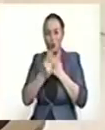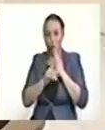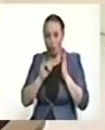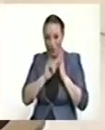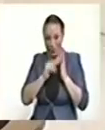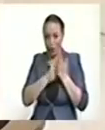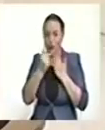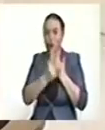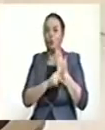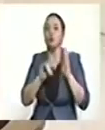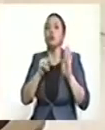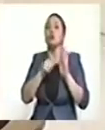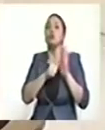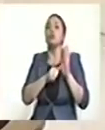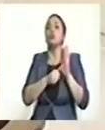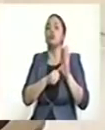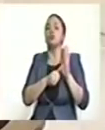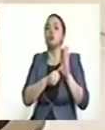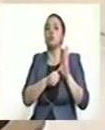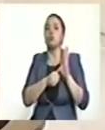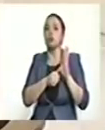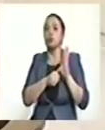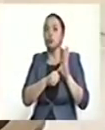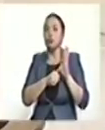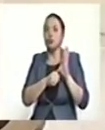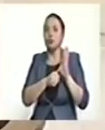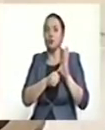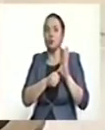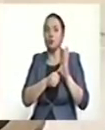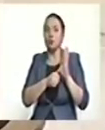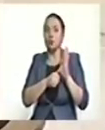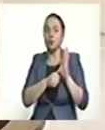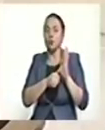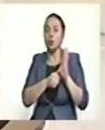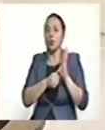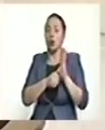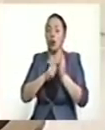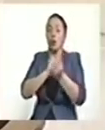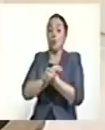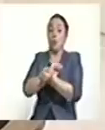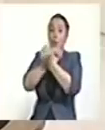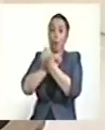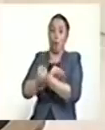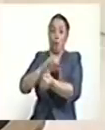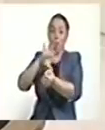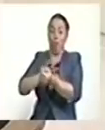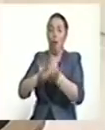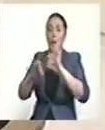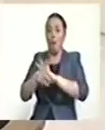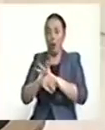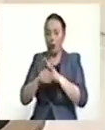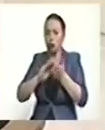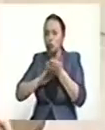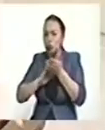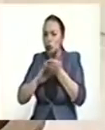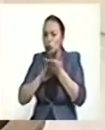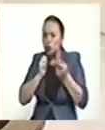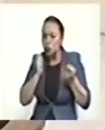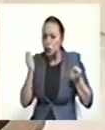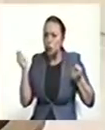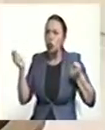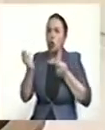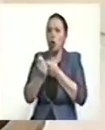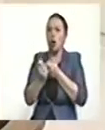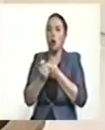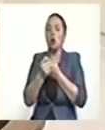se habla de las penas restaurativas, del derecho restaurativo. Y es para